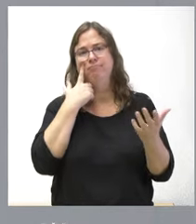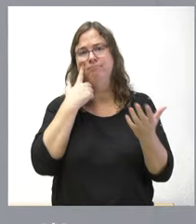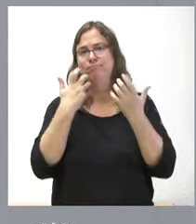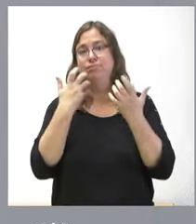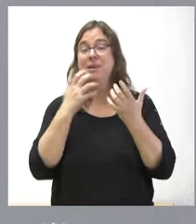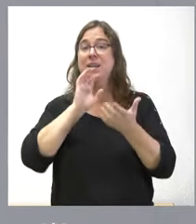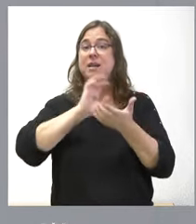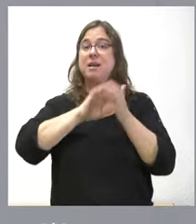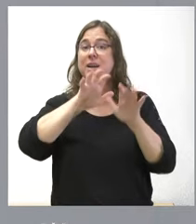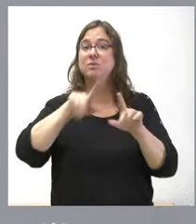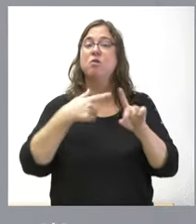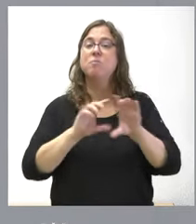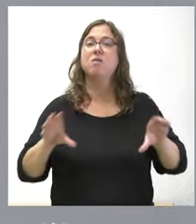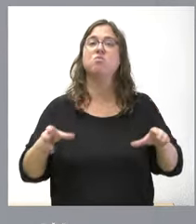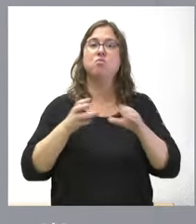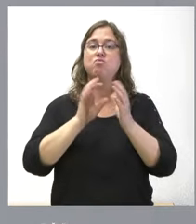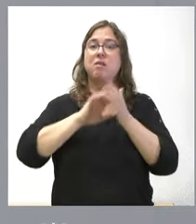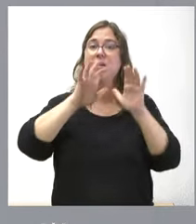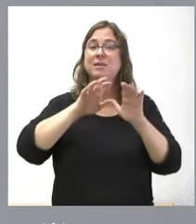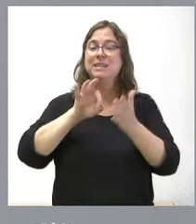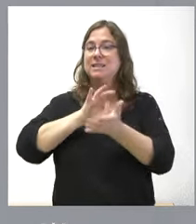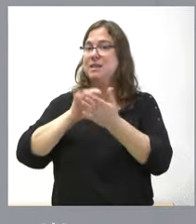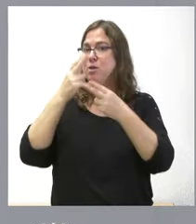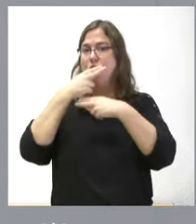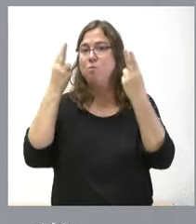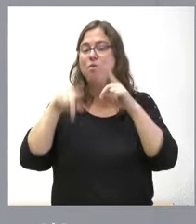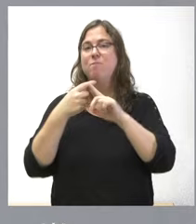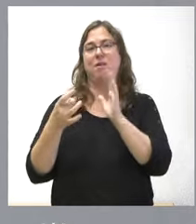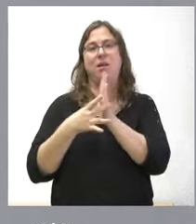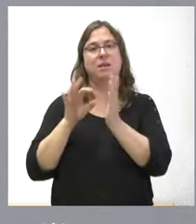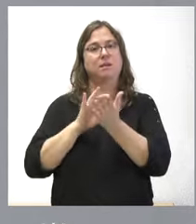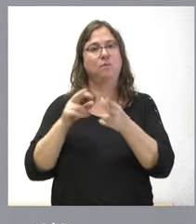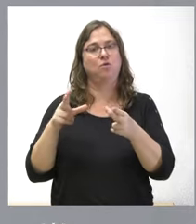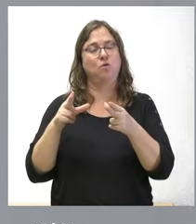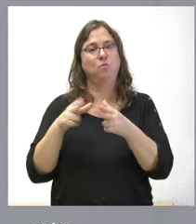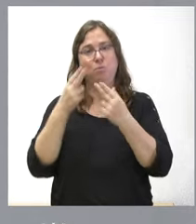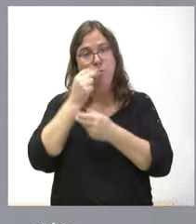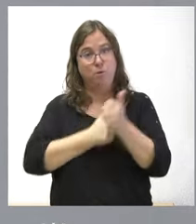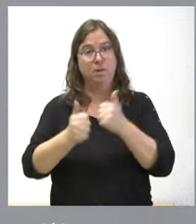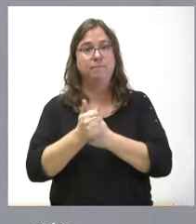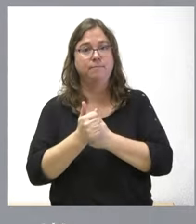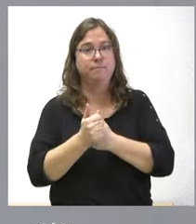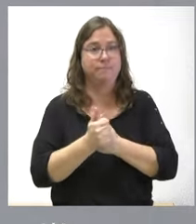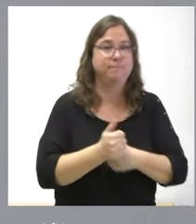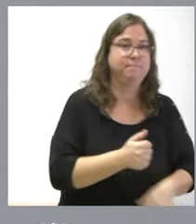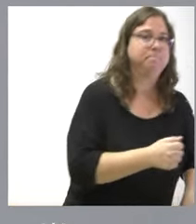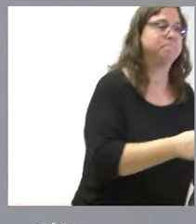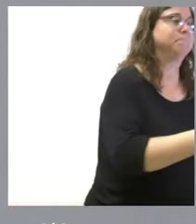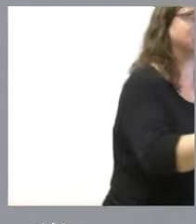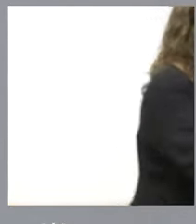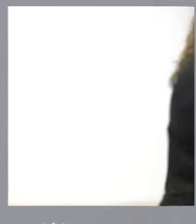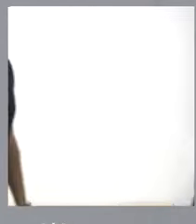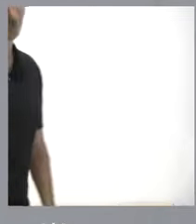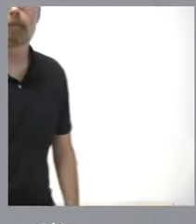para Castilla y León y para la Junta de Castilla y León los servicios públicos y la calidad de servicios públicos son una prioridad y no es algo que solo digamos nosotros,